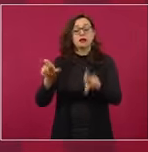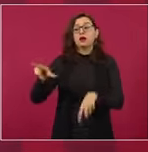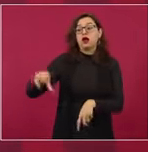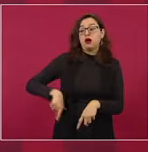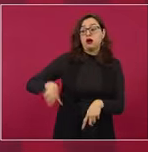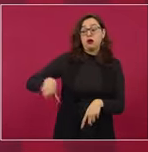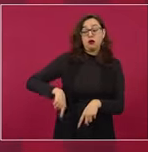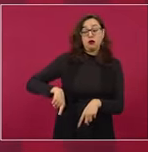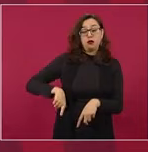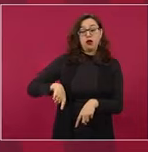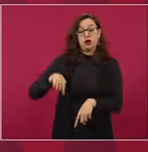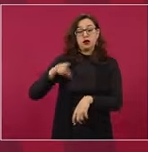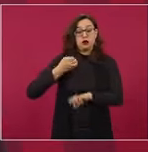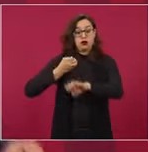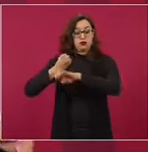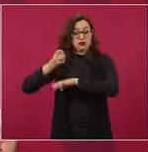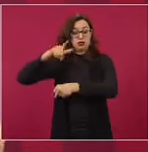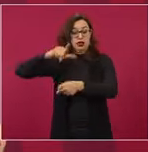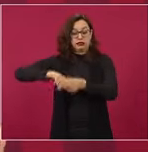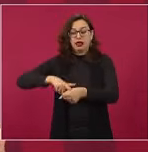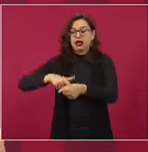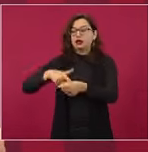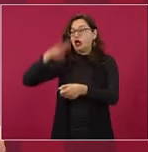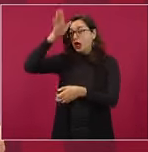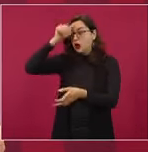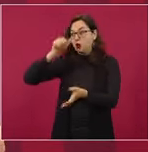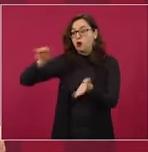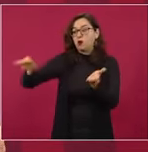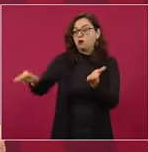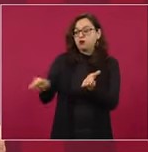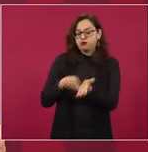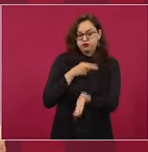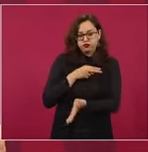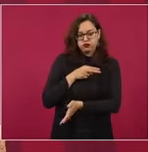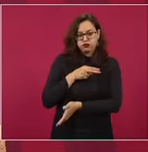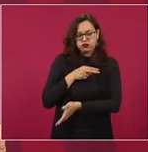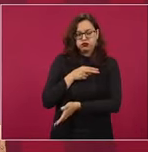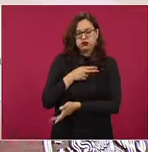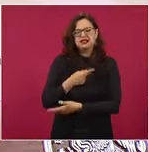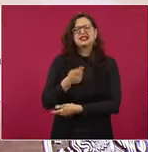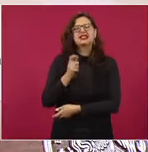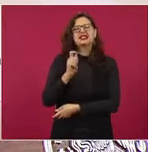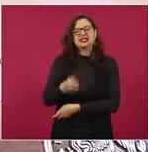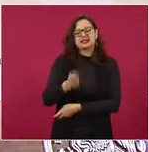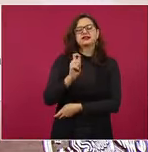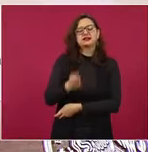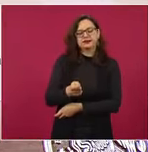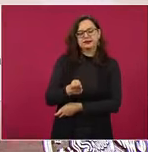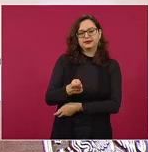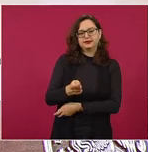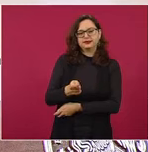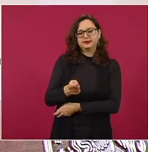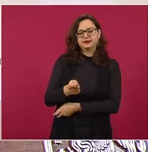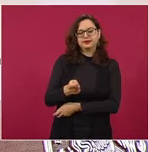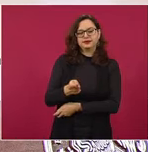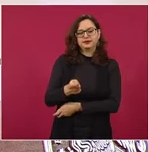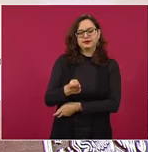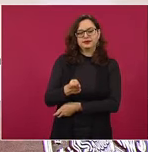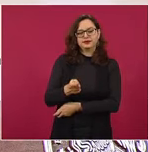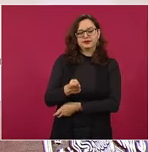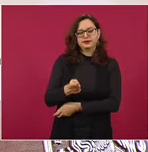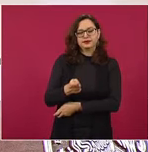estado, porque hay un problema de tráfico